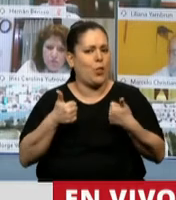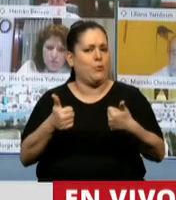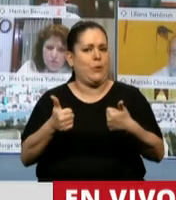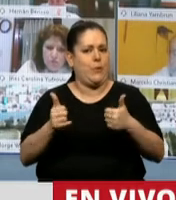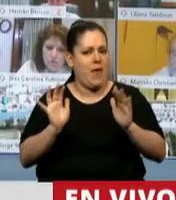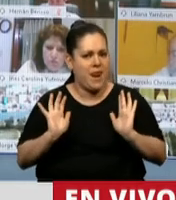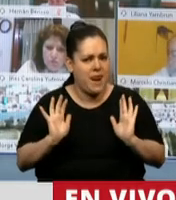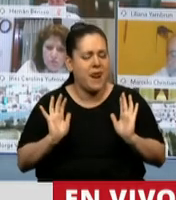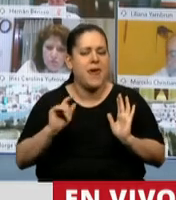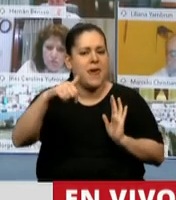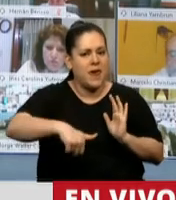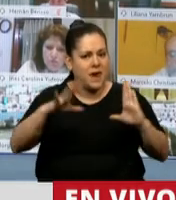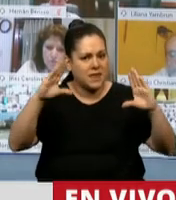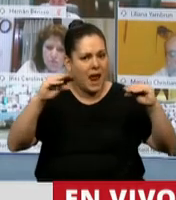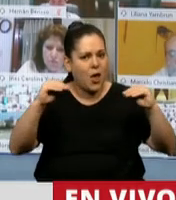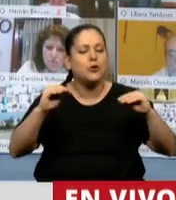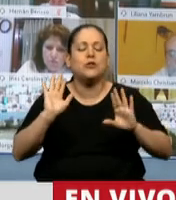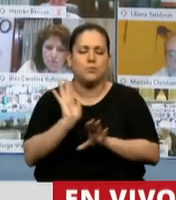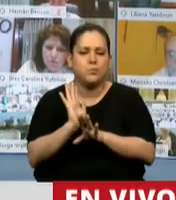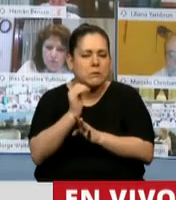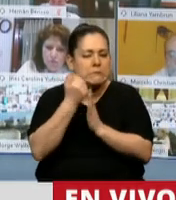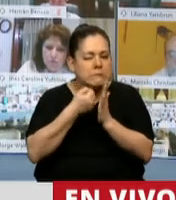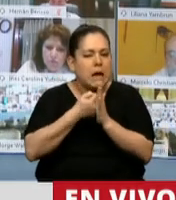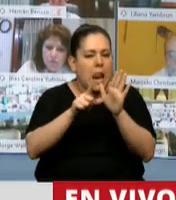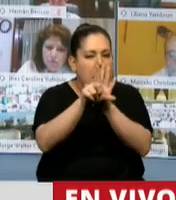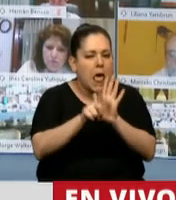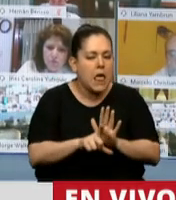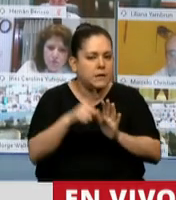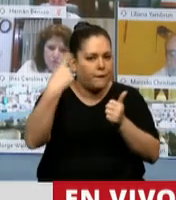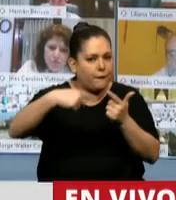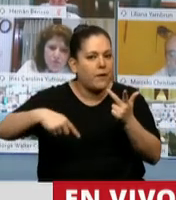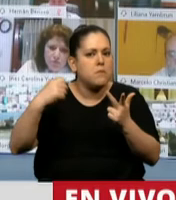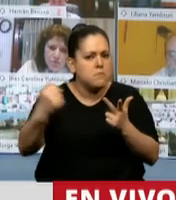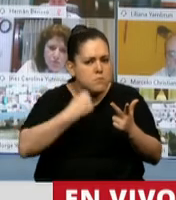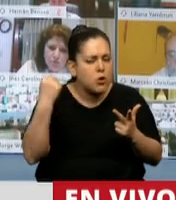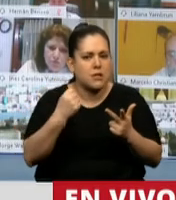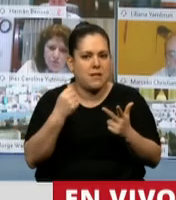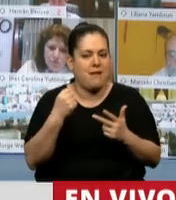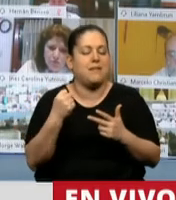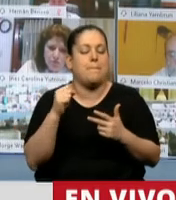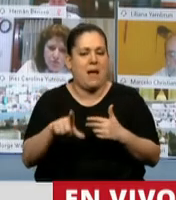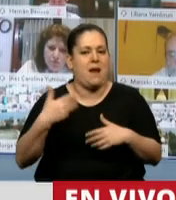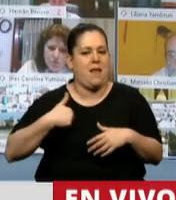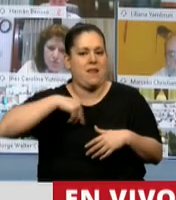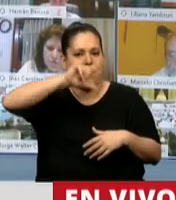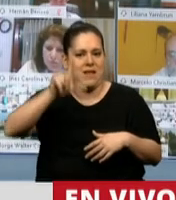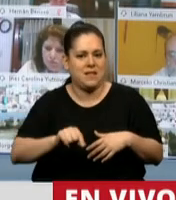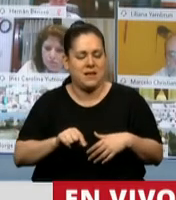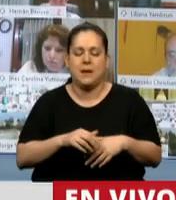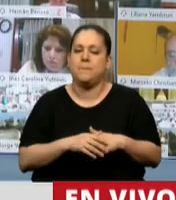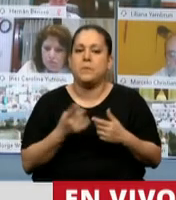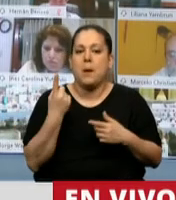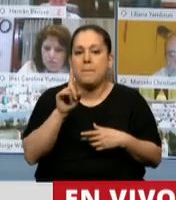que esta noche ha tratado varias leyes que son trascendentes y que son importantes para el país. Bueno,